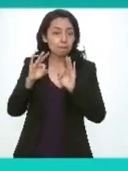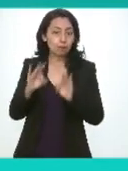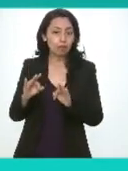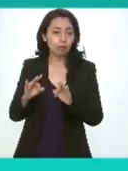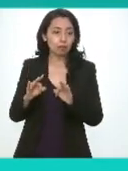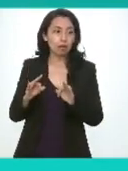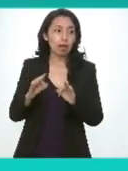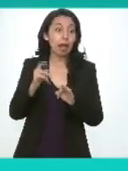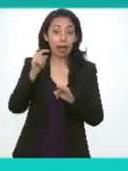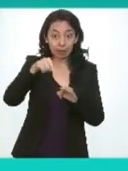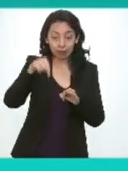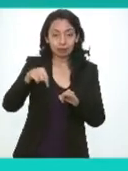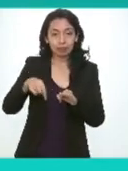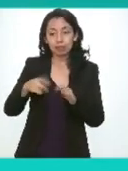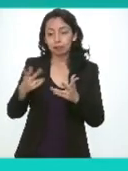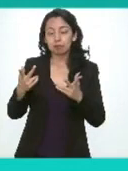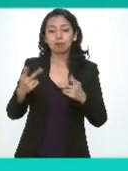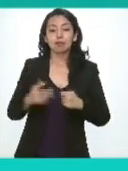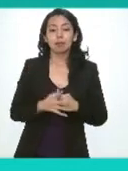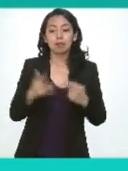participado en esta